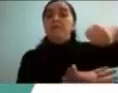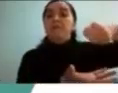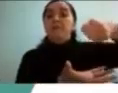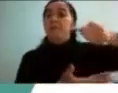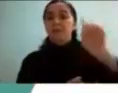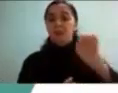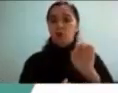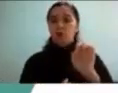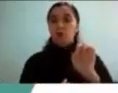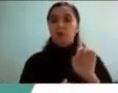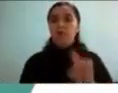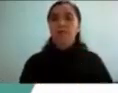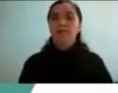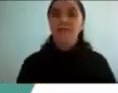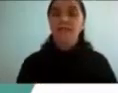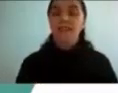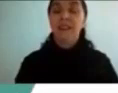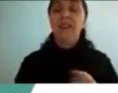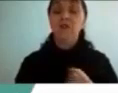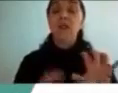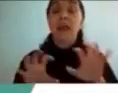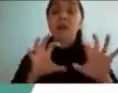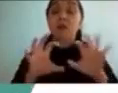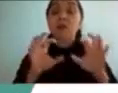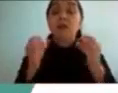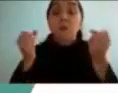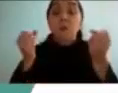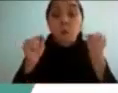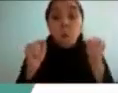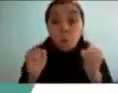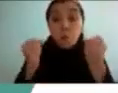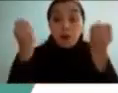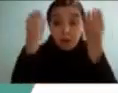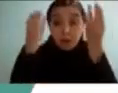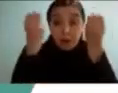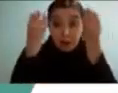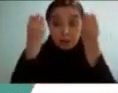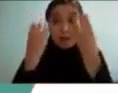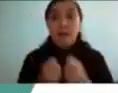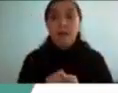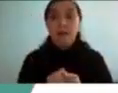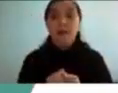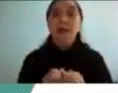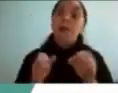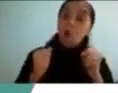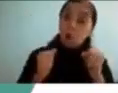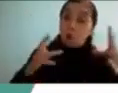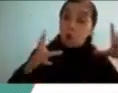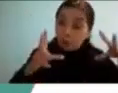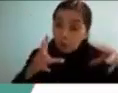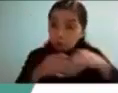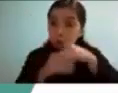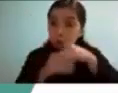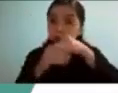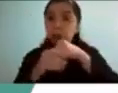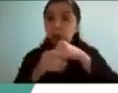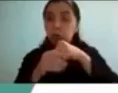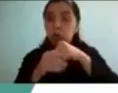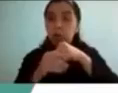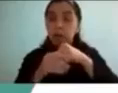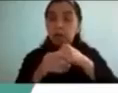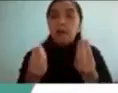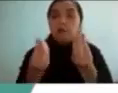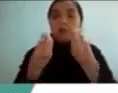es algo que también se puede aprender y es algo que también uno puede incorporar y es algo que uno puede